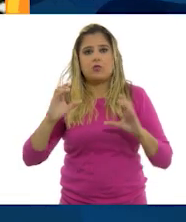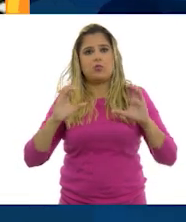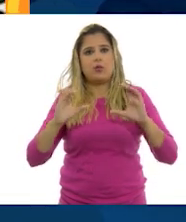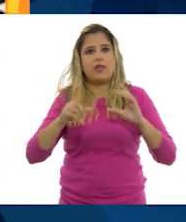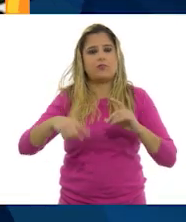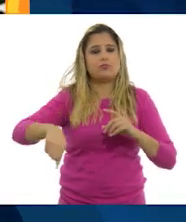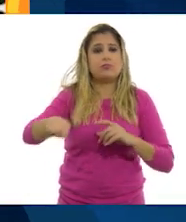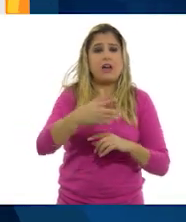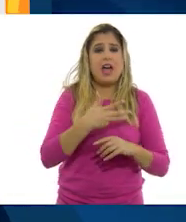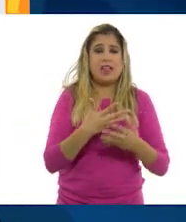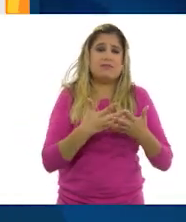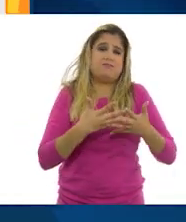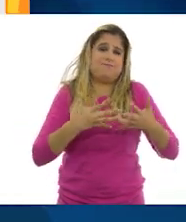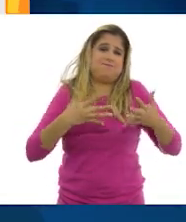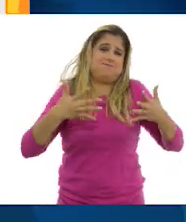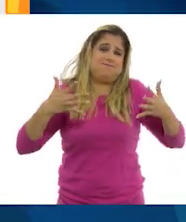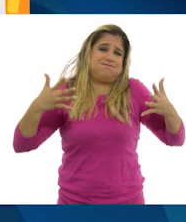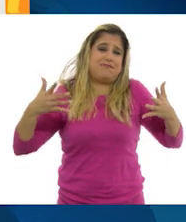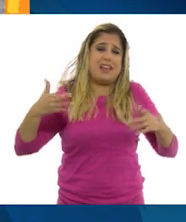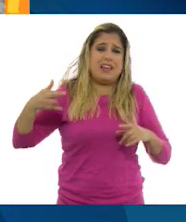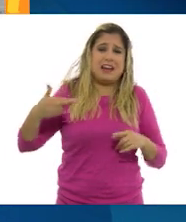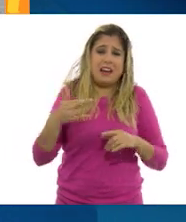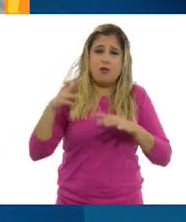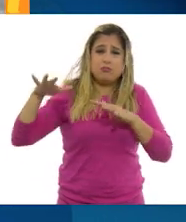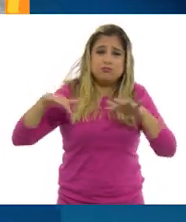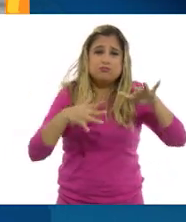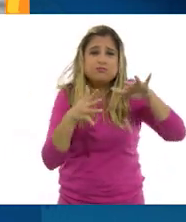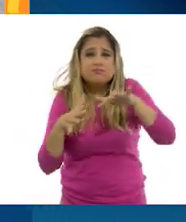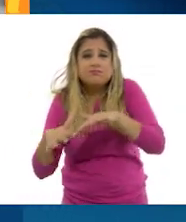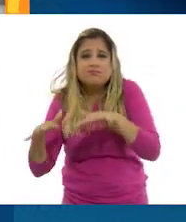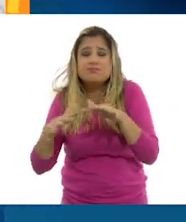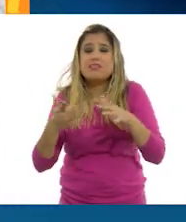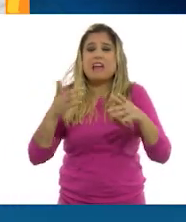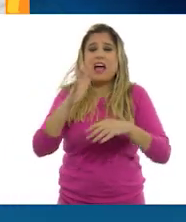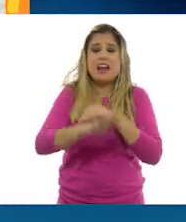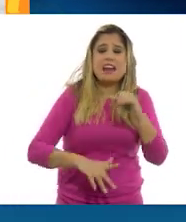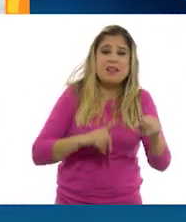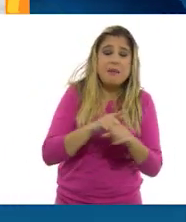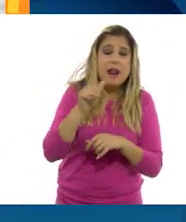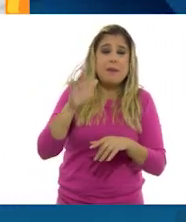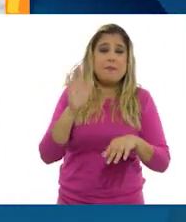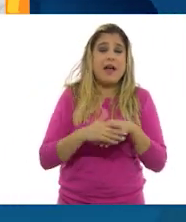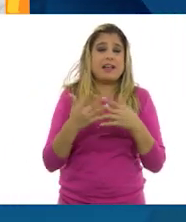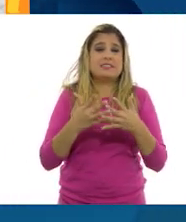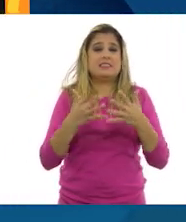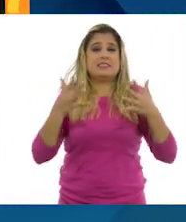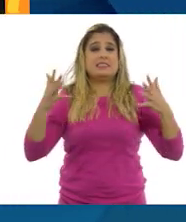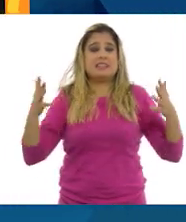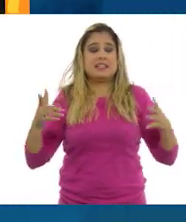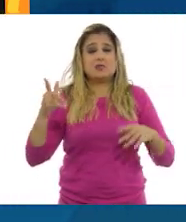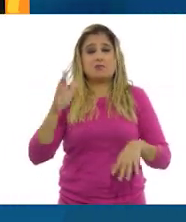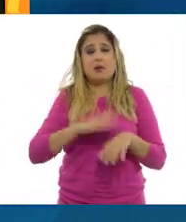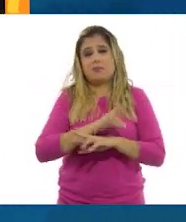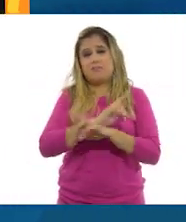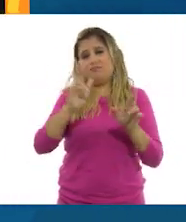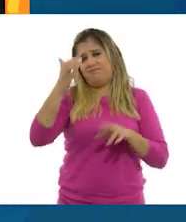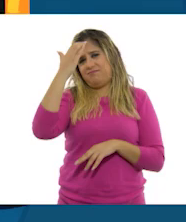Porque estos parques son los más desalegados, los más conocidos.